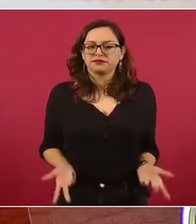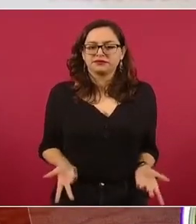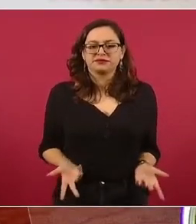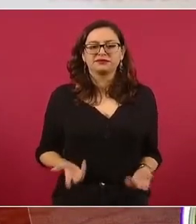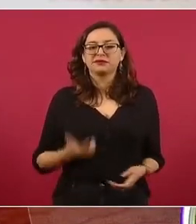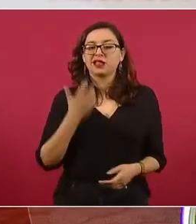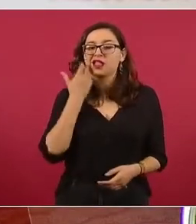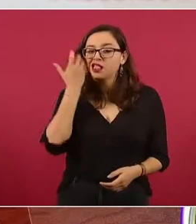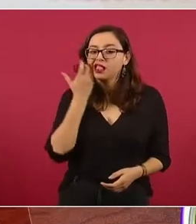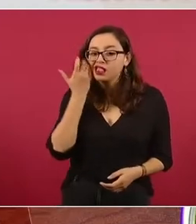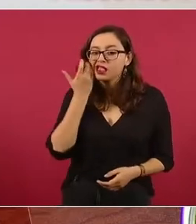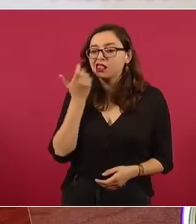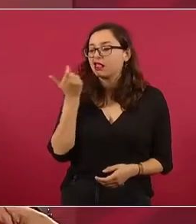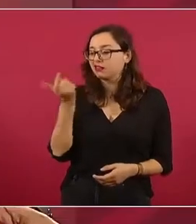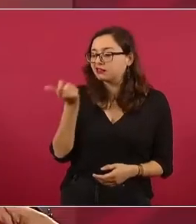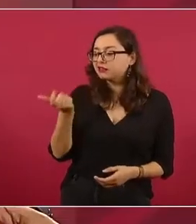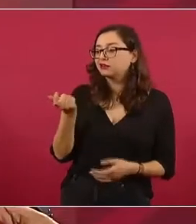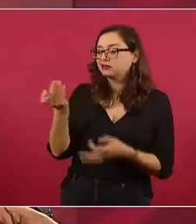dinero.